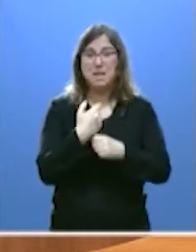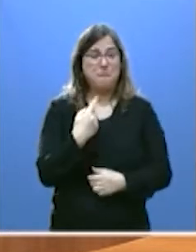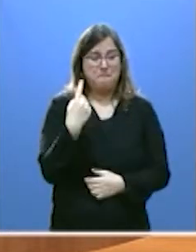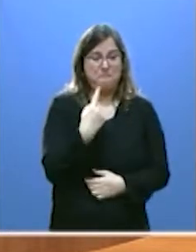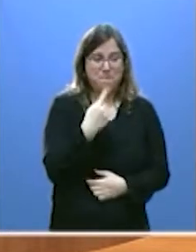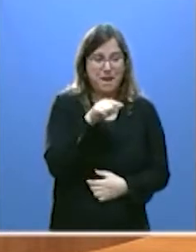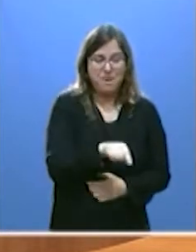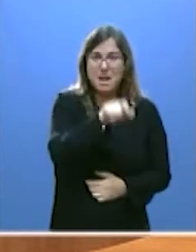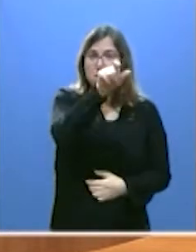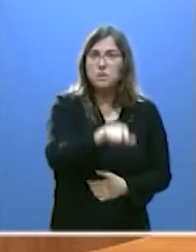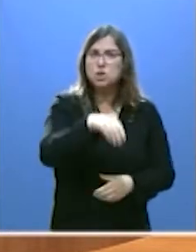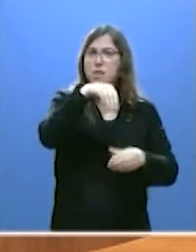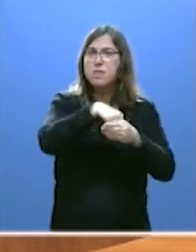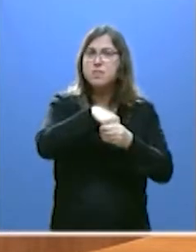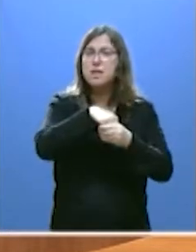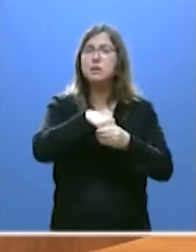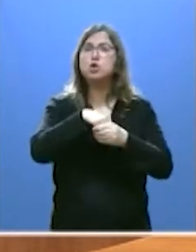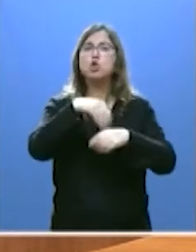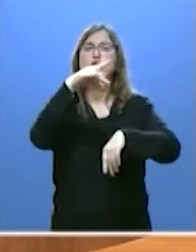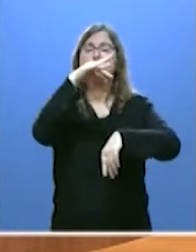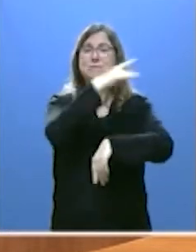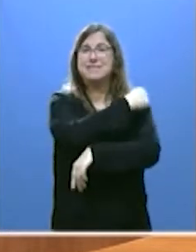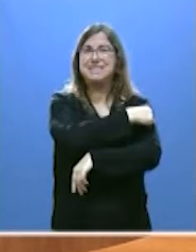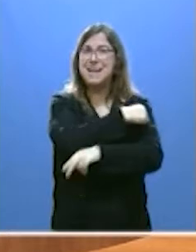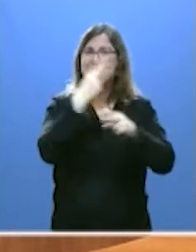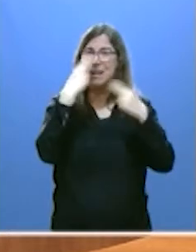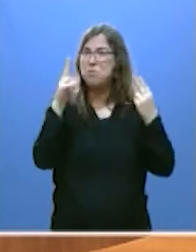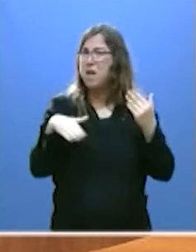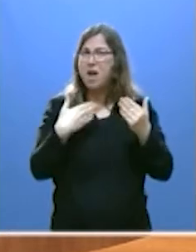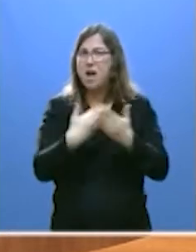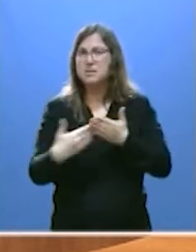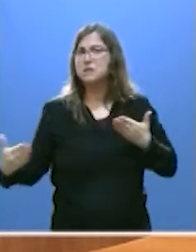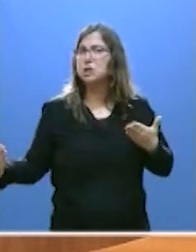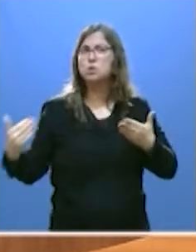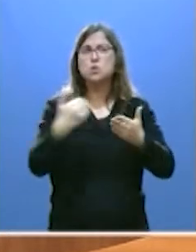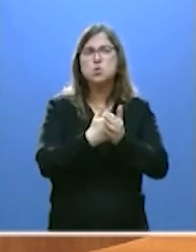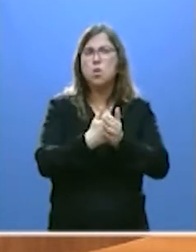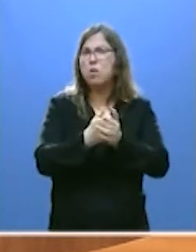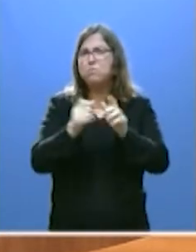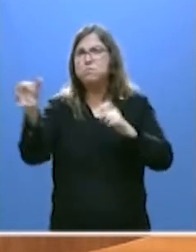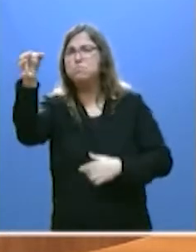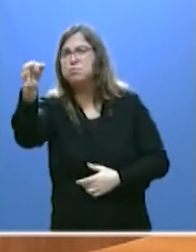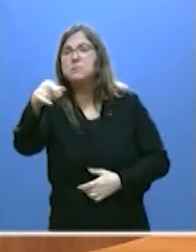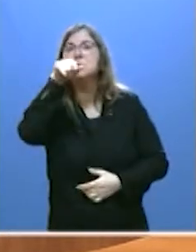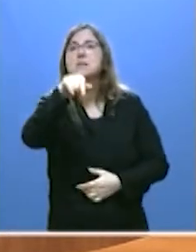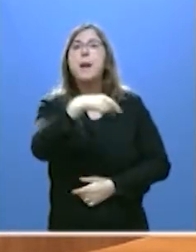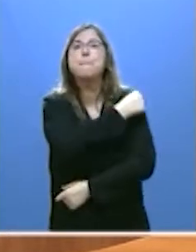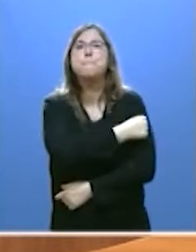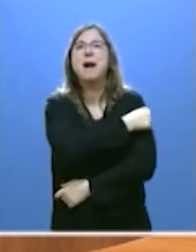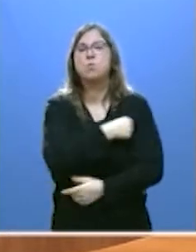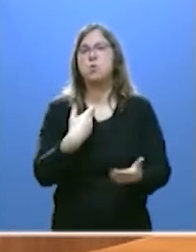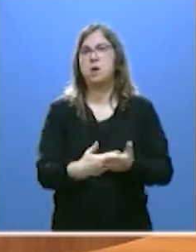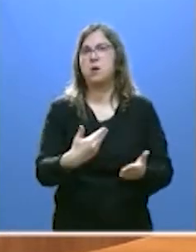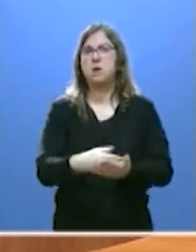de las personas que están al frente de la sanidad pública hasta las últimas en el rincón más pequeño es la vacunación.